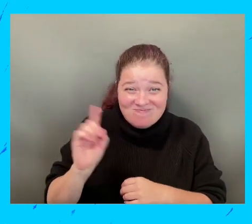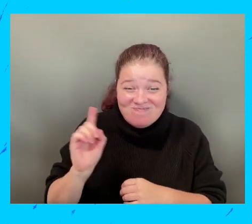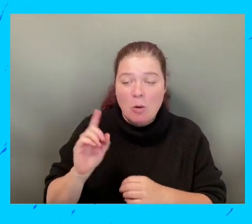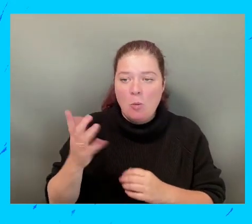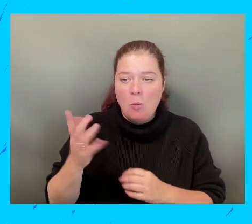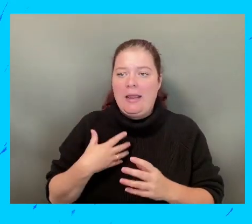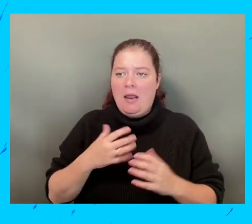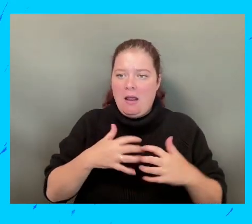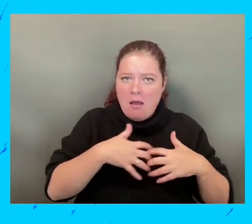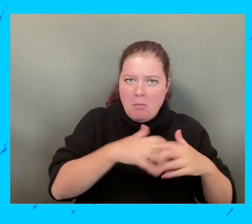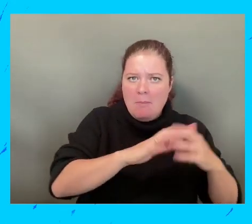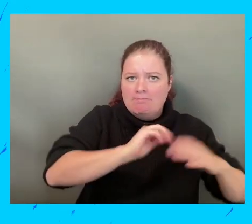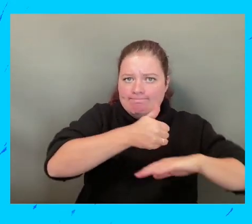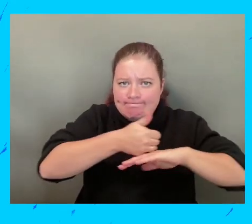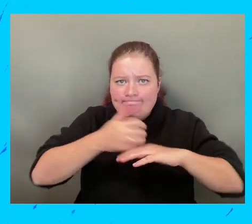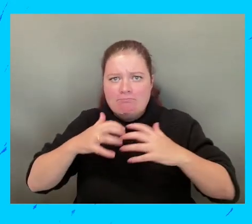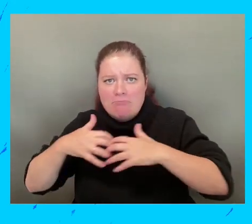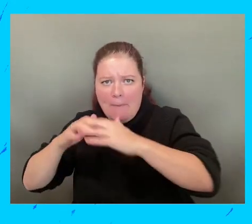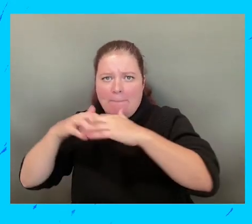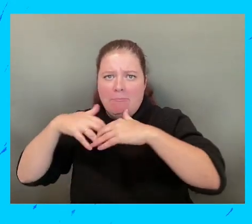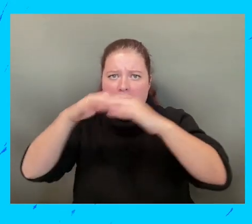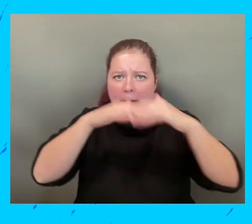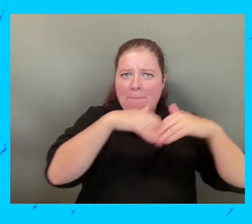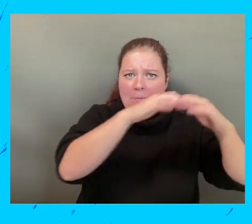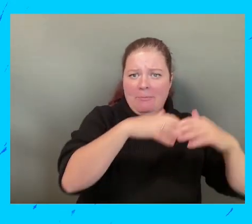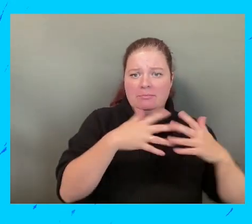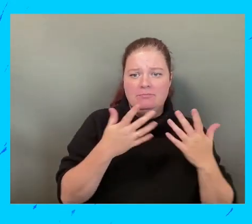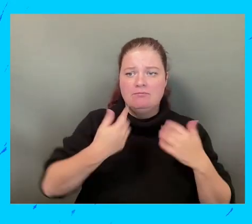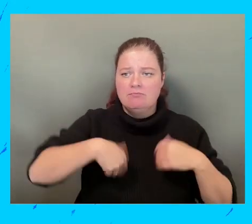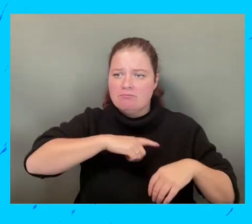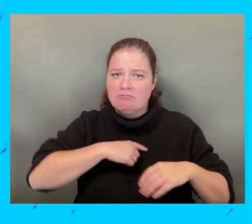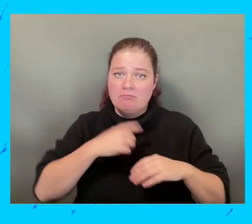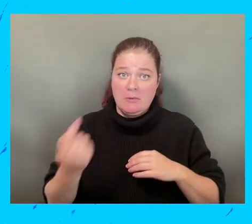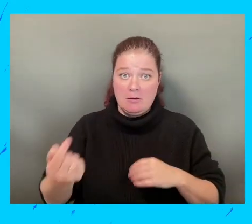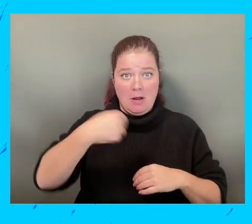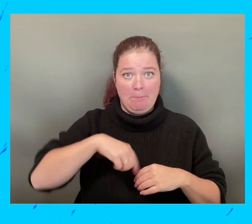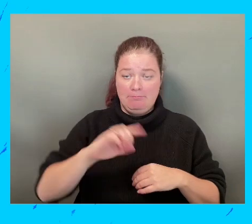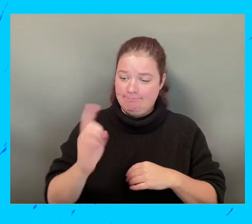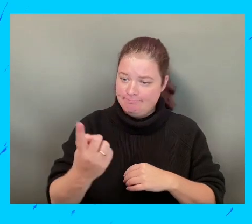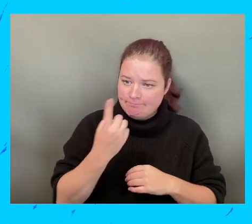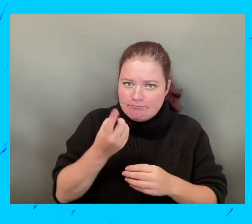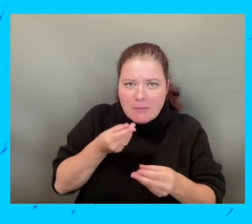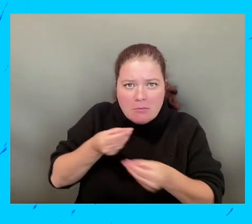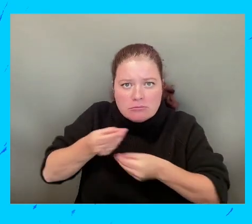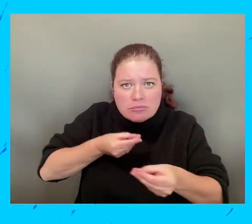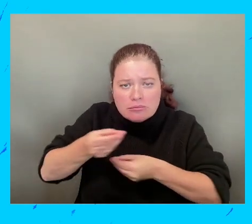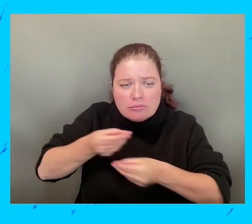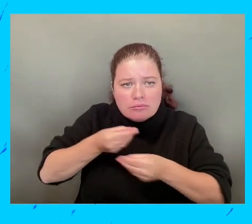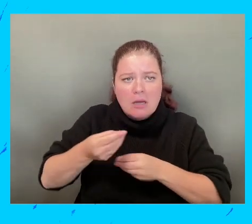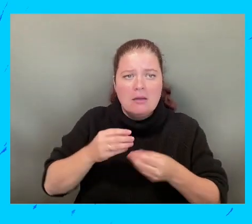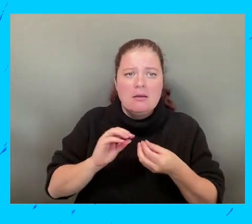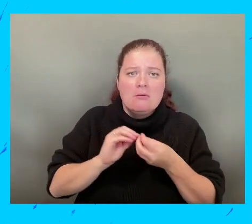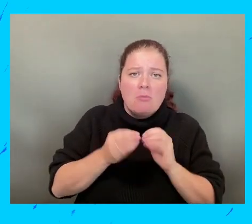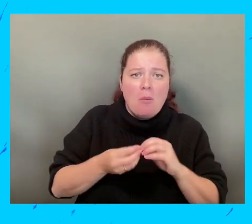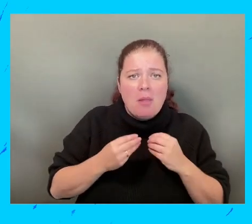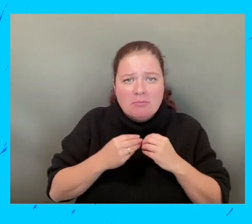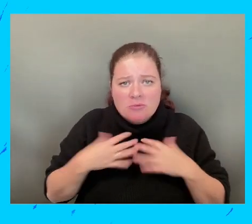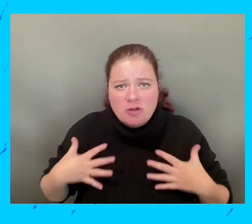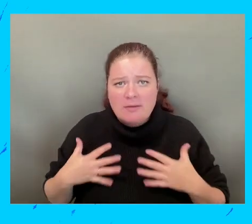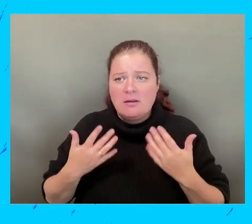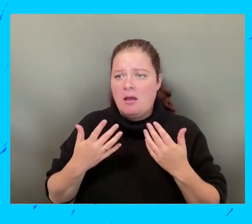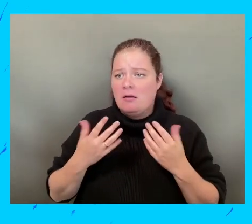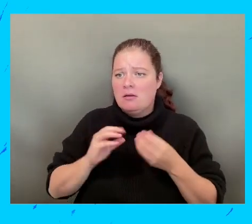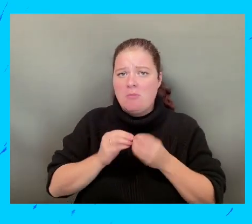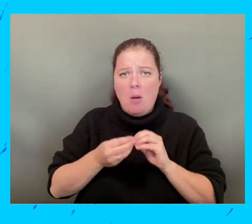números y realmente tenemos personal entrenado que podrán hablar sobre los problemas de